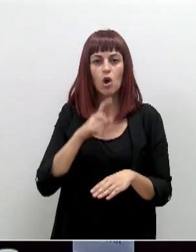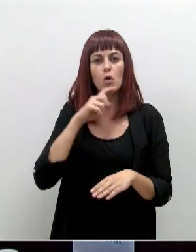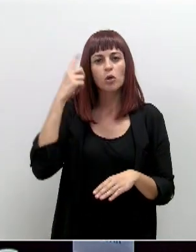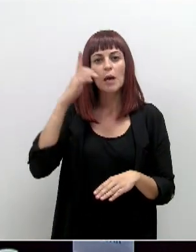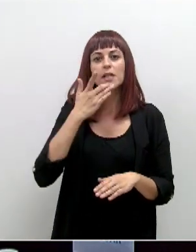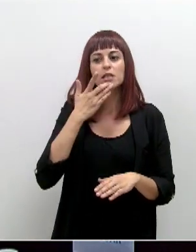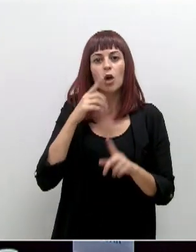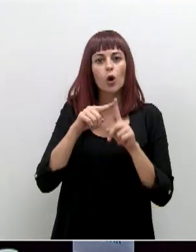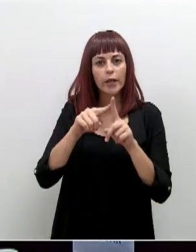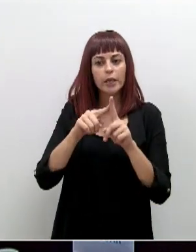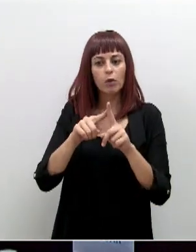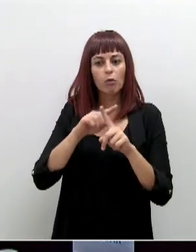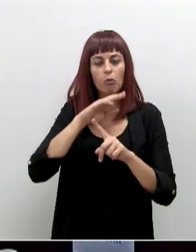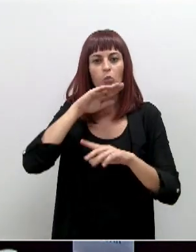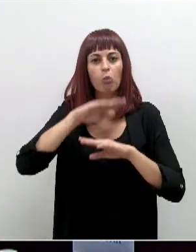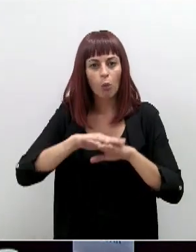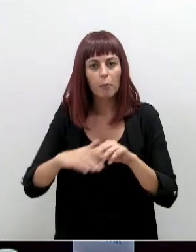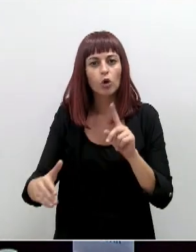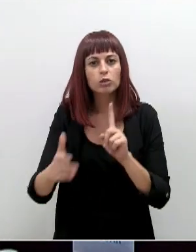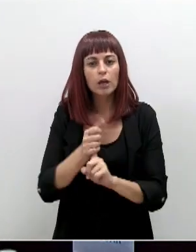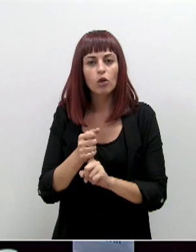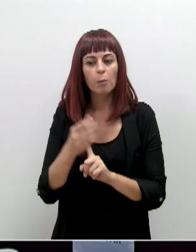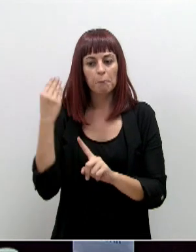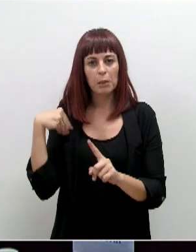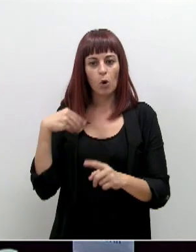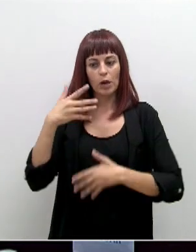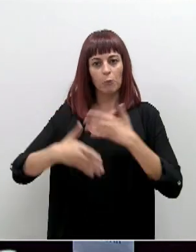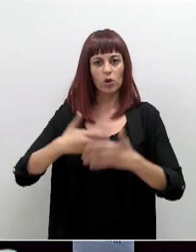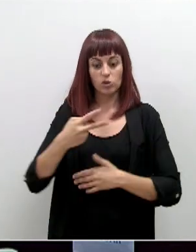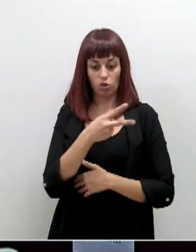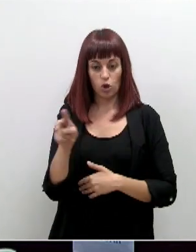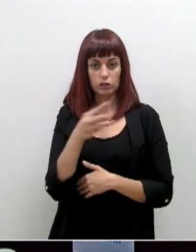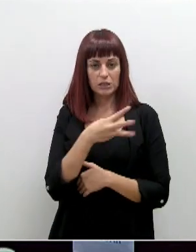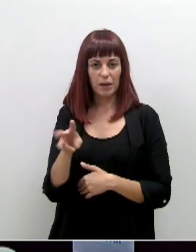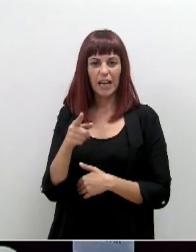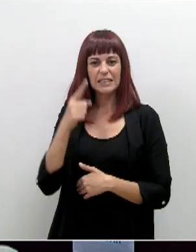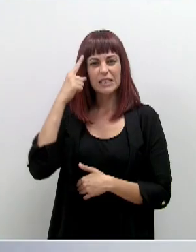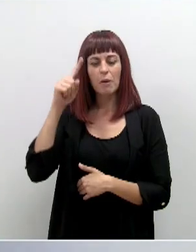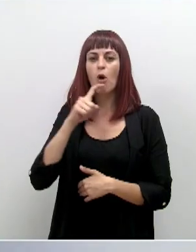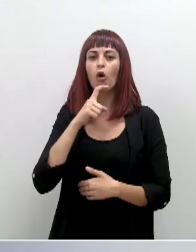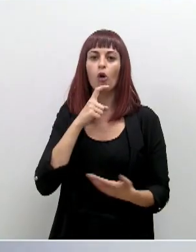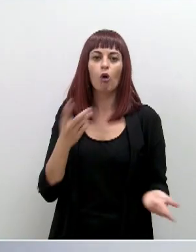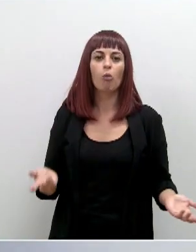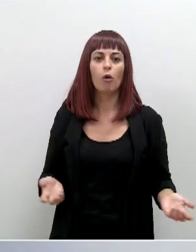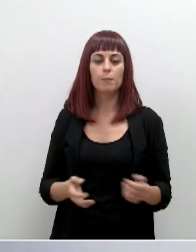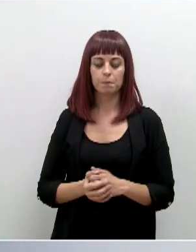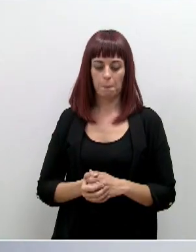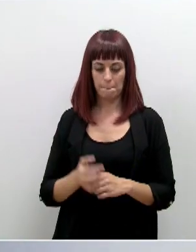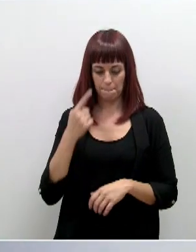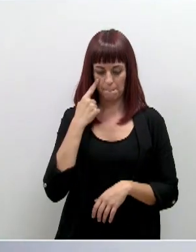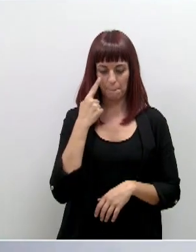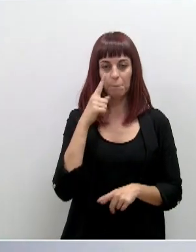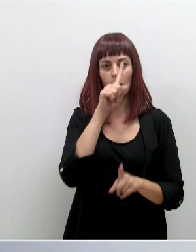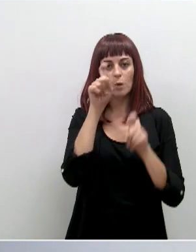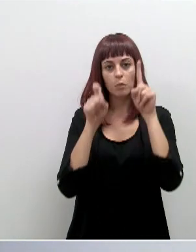meta aceptable para el progreso del todo, dentro de dos o tres semanas? Mire, su última